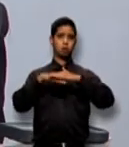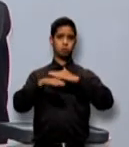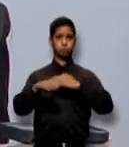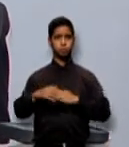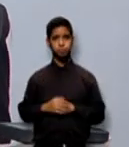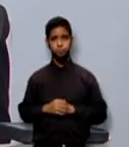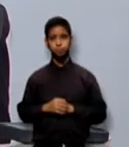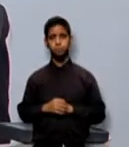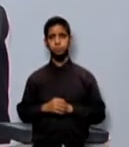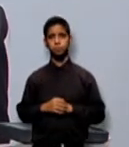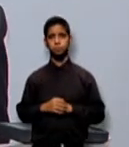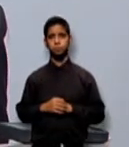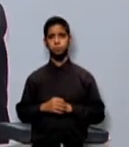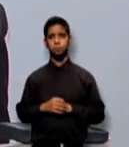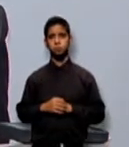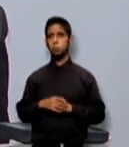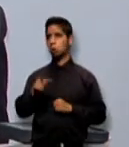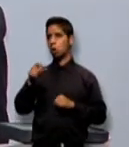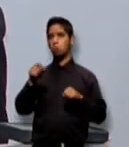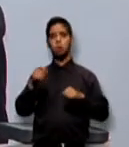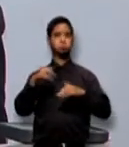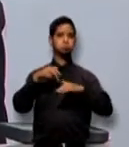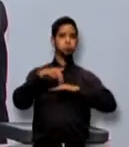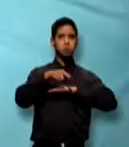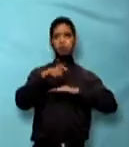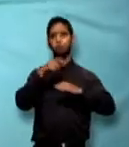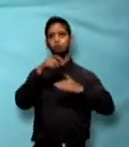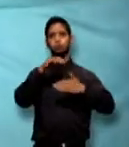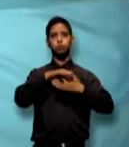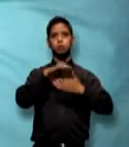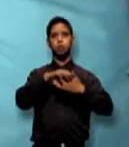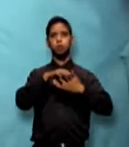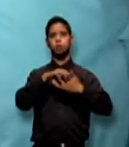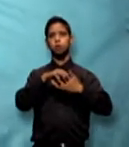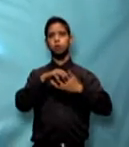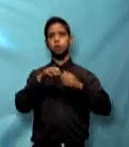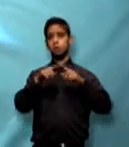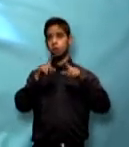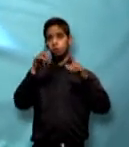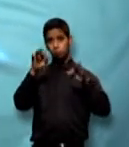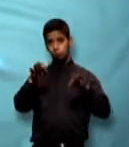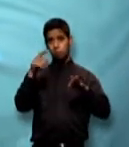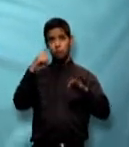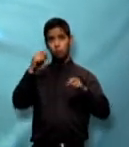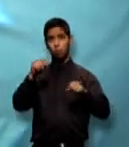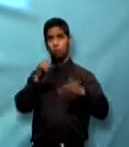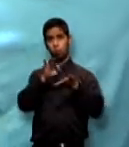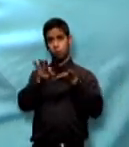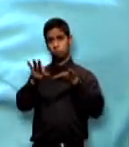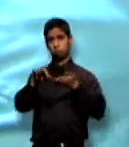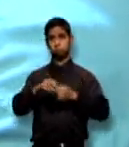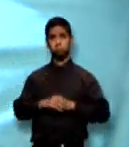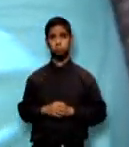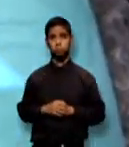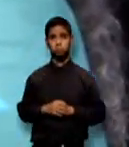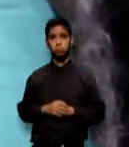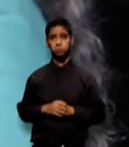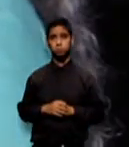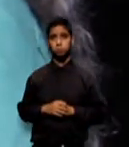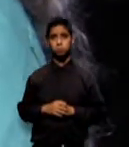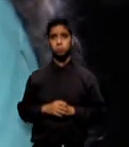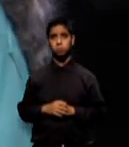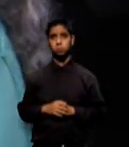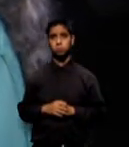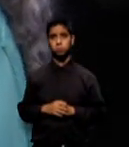las opciones disponibles y hará su voto, el cual deberá confirmar para que cuente. Mientras, el voto en el hospital, que funcionará como